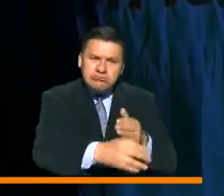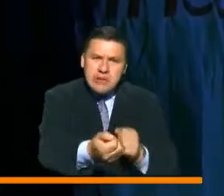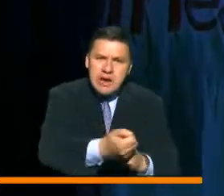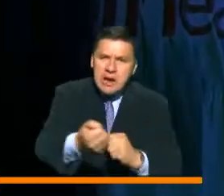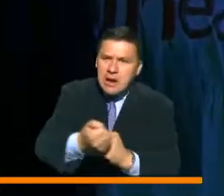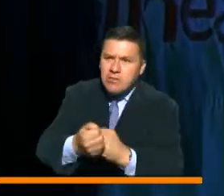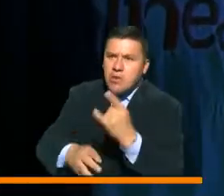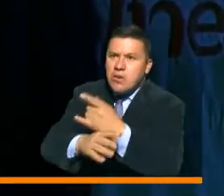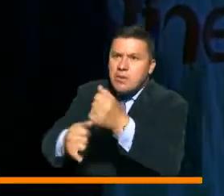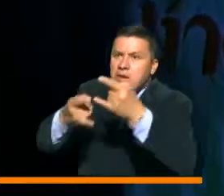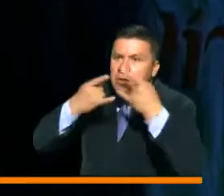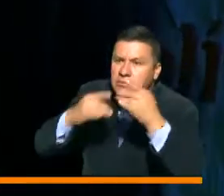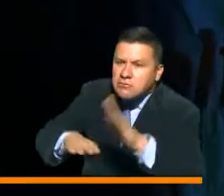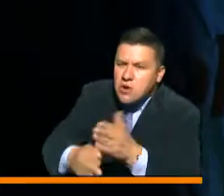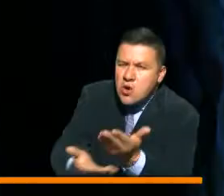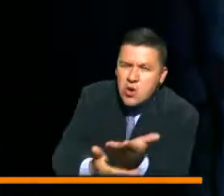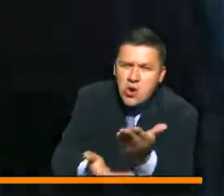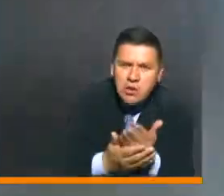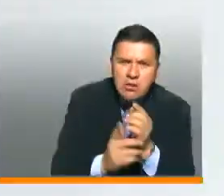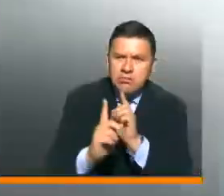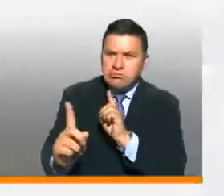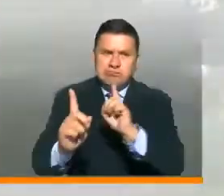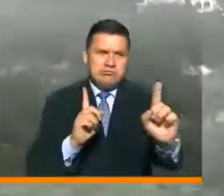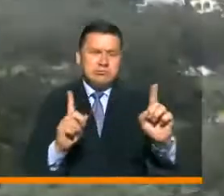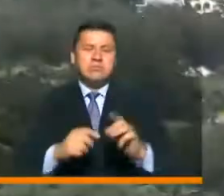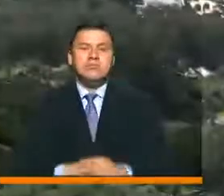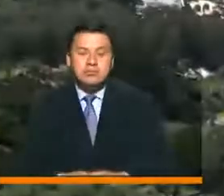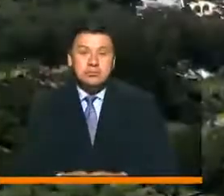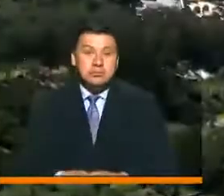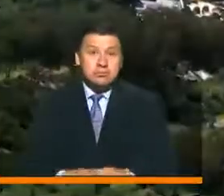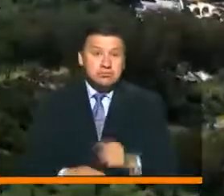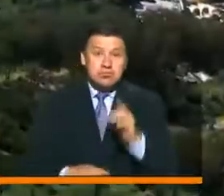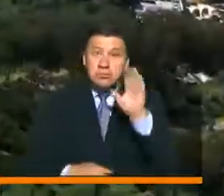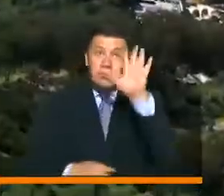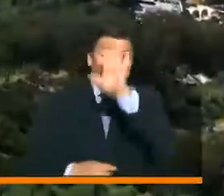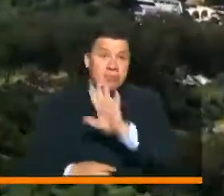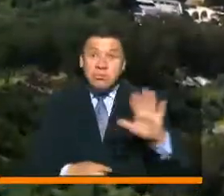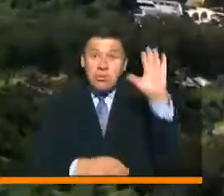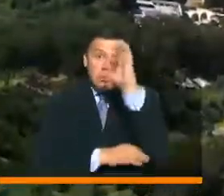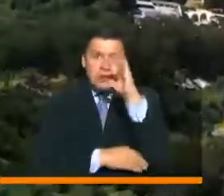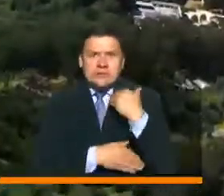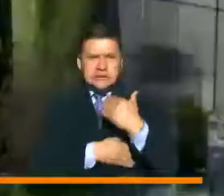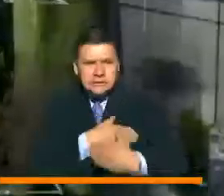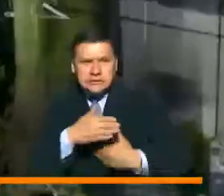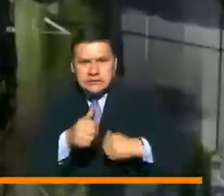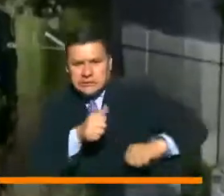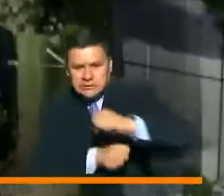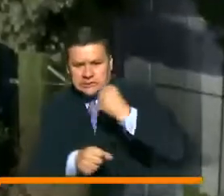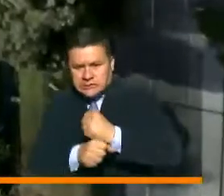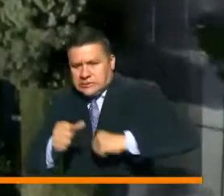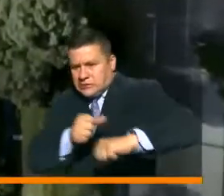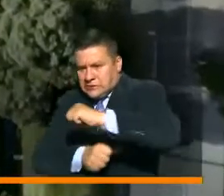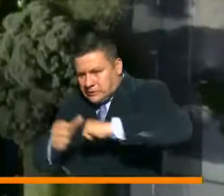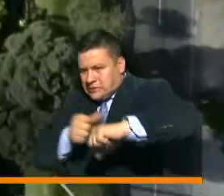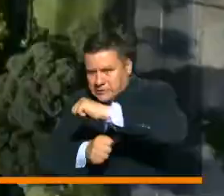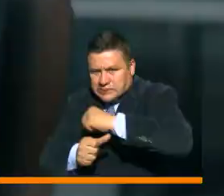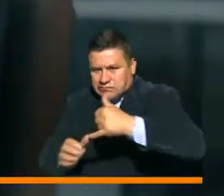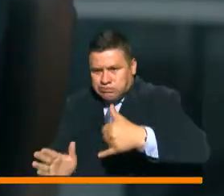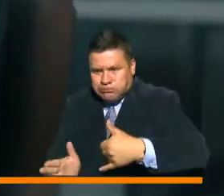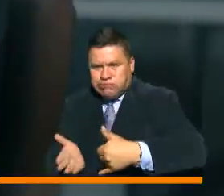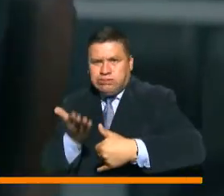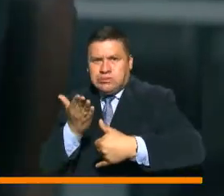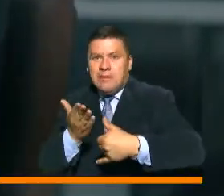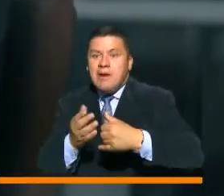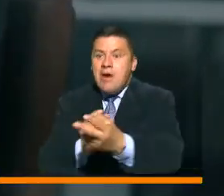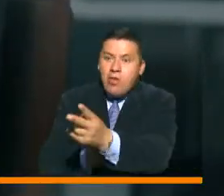utilizando el tapabocas y con el distanciamiento social. Mientras el país avance su proceso de reactivación económica y simultáneamente con el